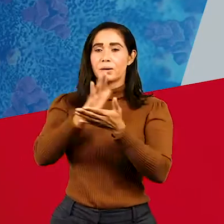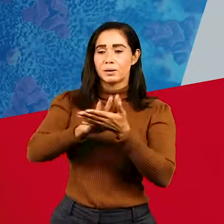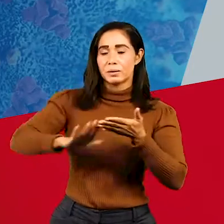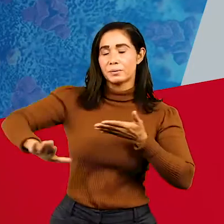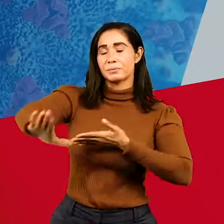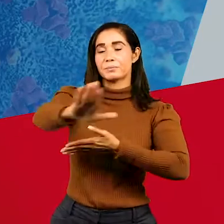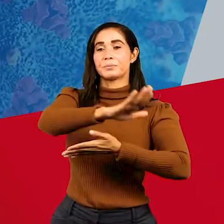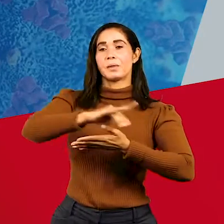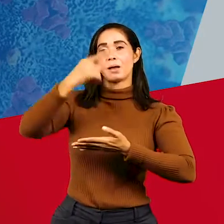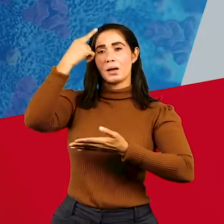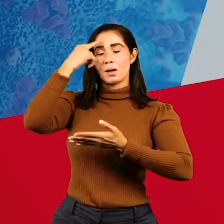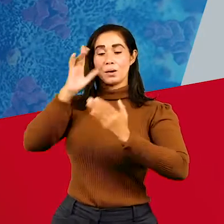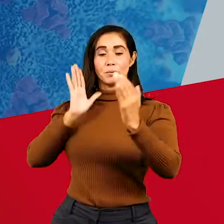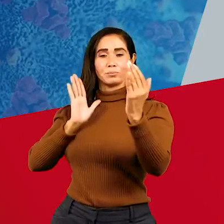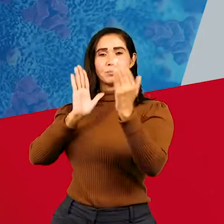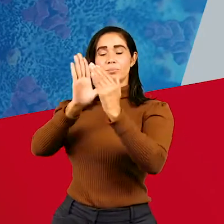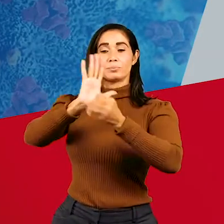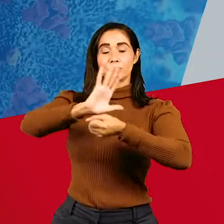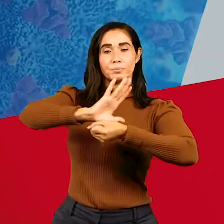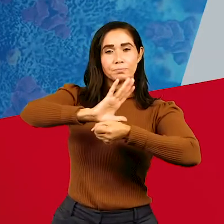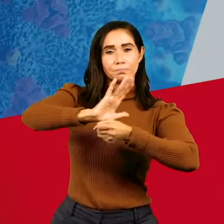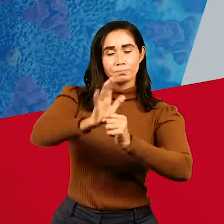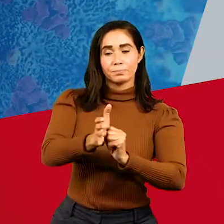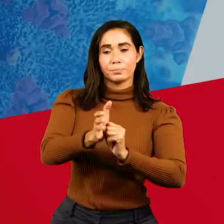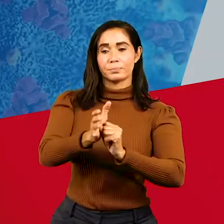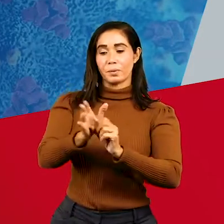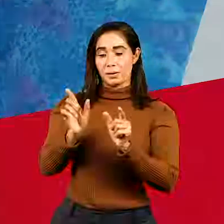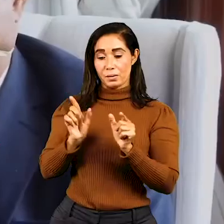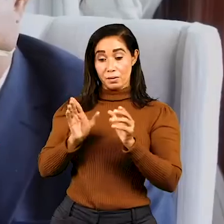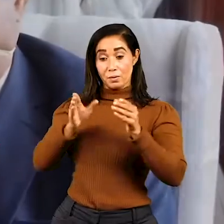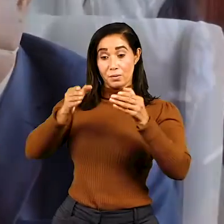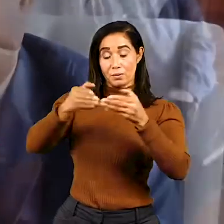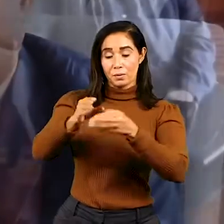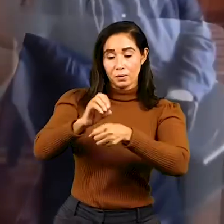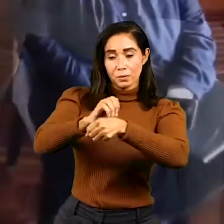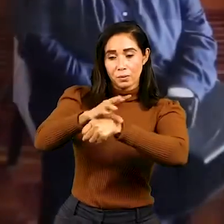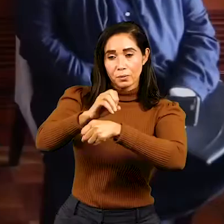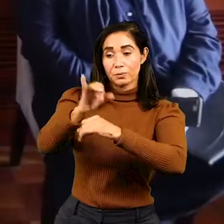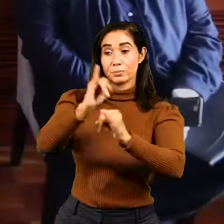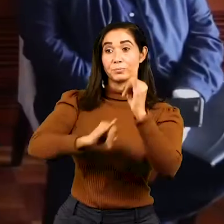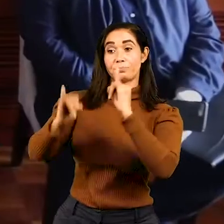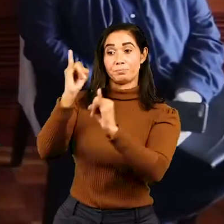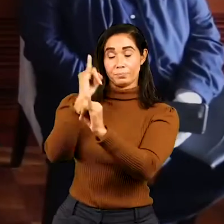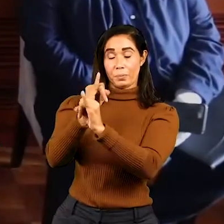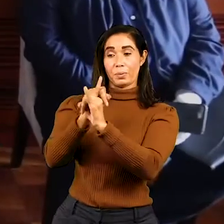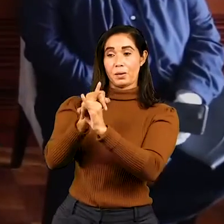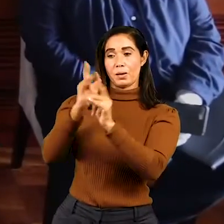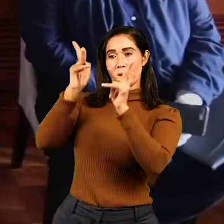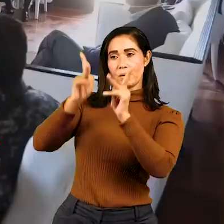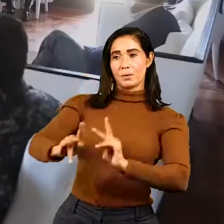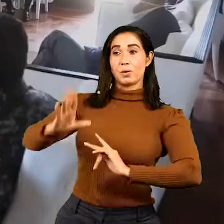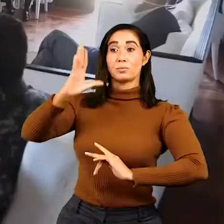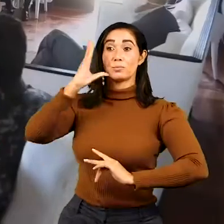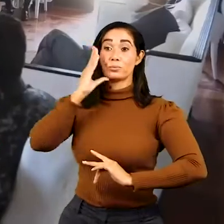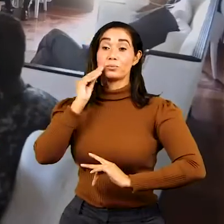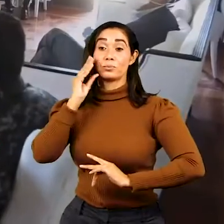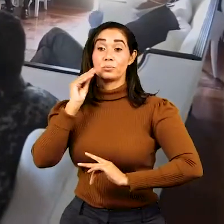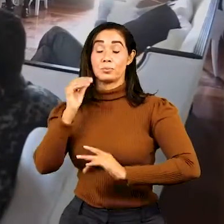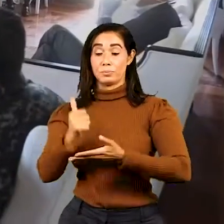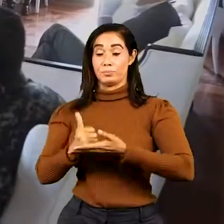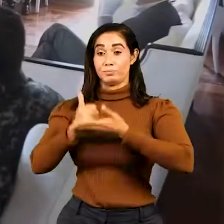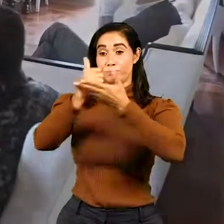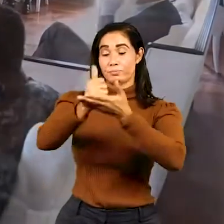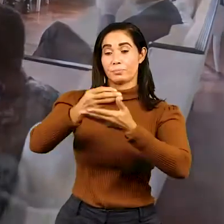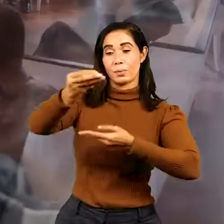Gestión Sanitaria para el Combate del COVID-19 conformó un Consejo Internacional de Asesores